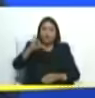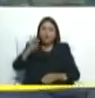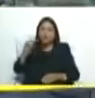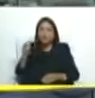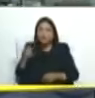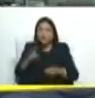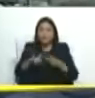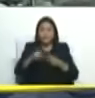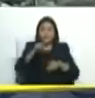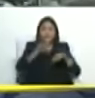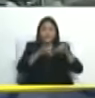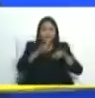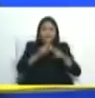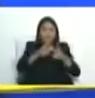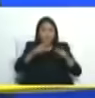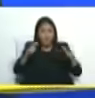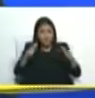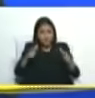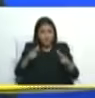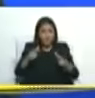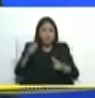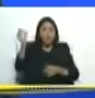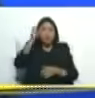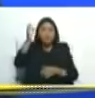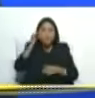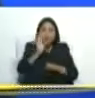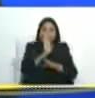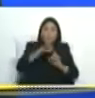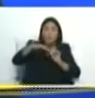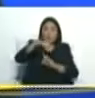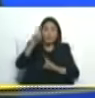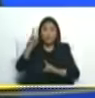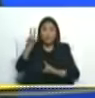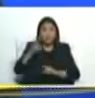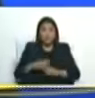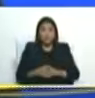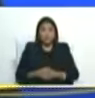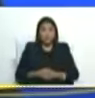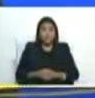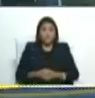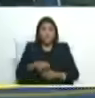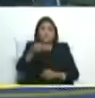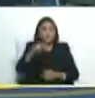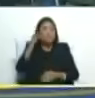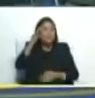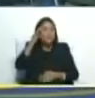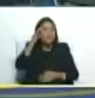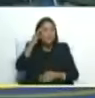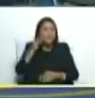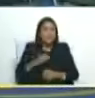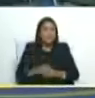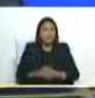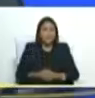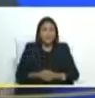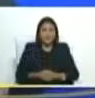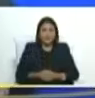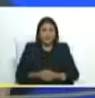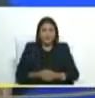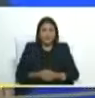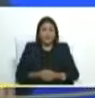Secretario General del Consejo de la Seguridad Nacional, Ornelas Ferreira, y también